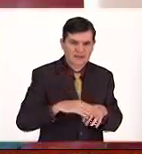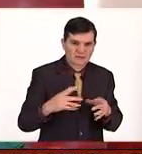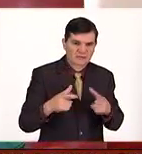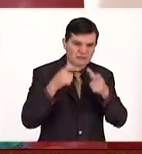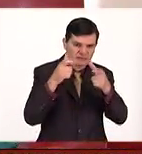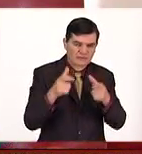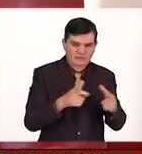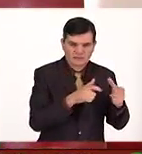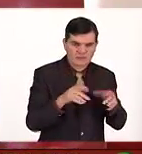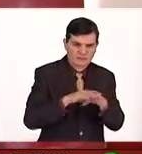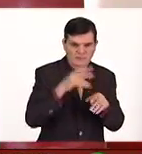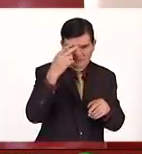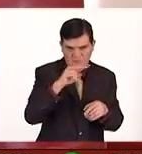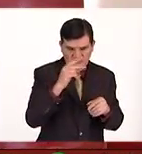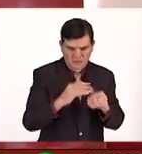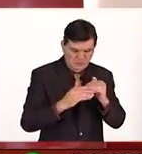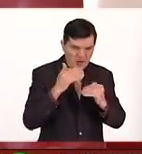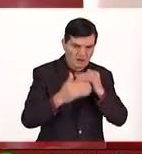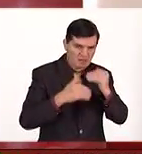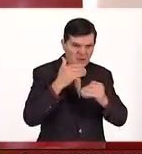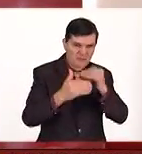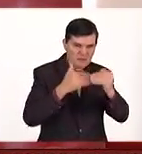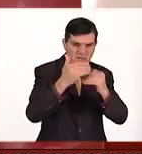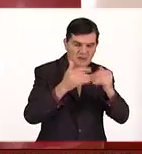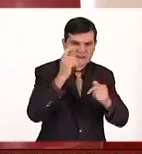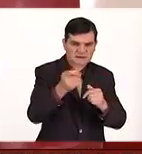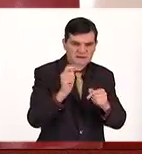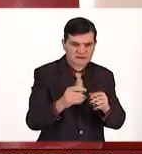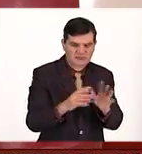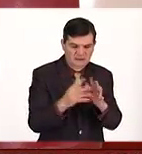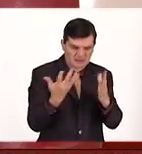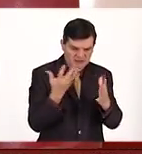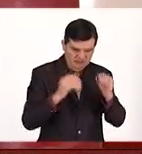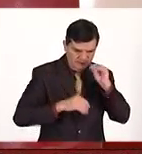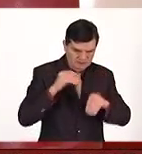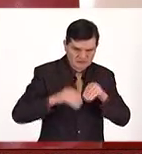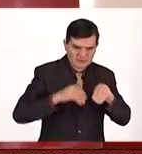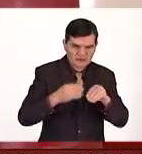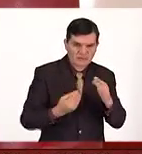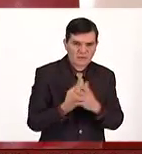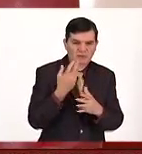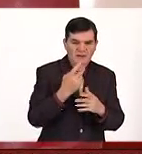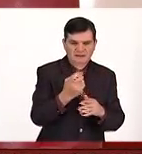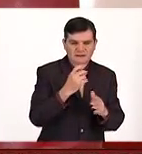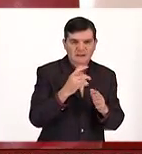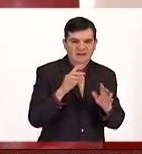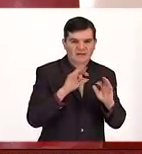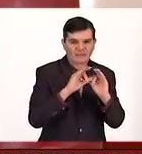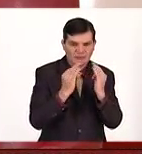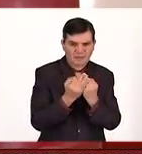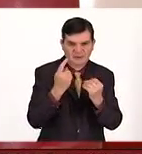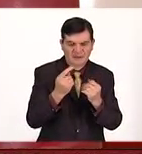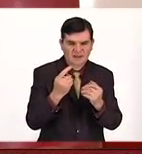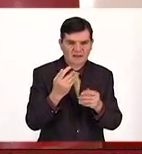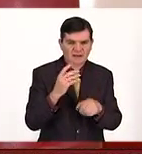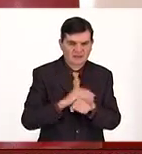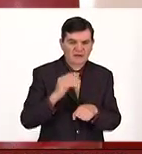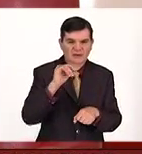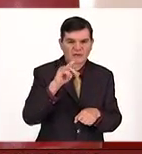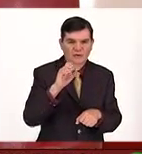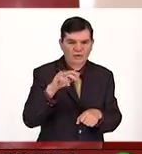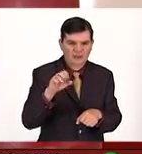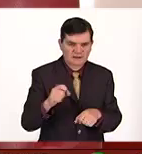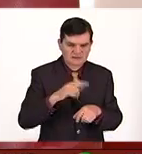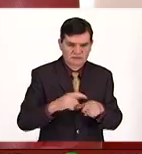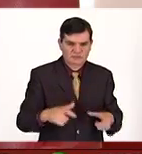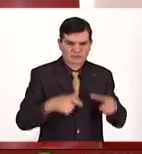Bueno, estamos viendo cómo México va avanzando cada vez más en la creación de este tipo de artefactos como son los drones, los